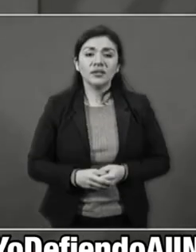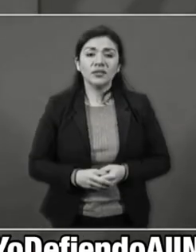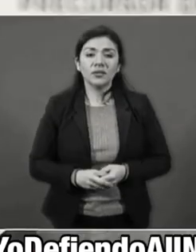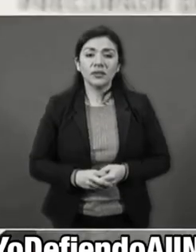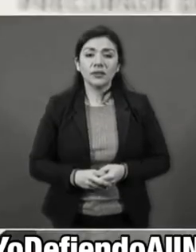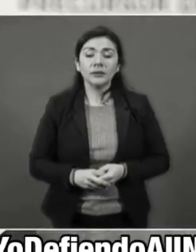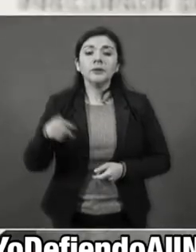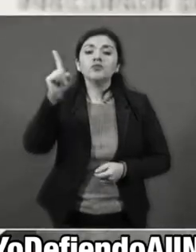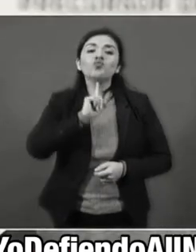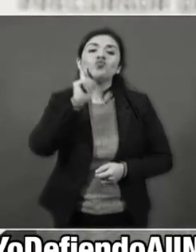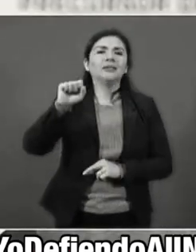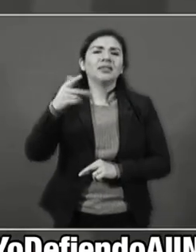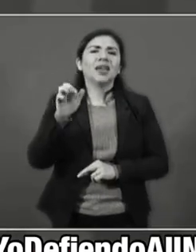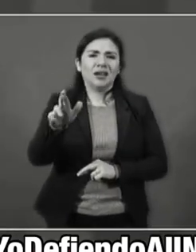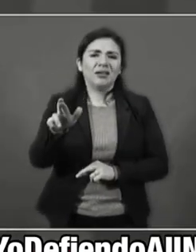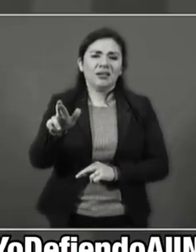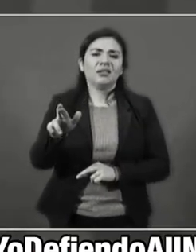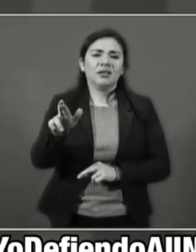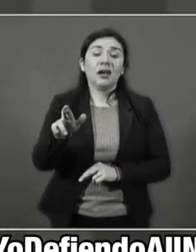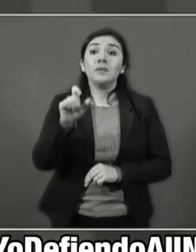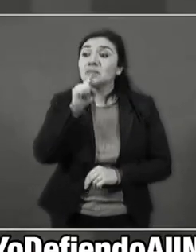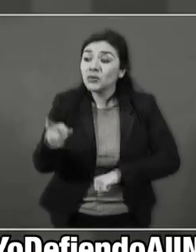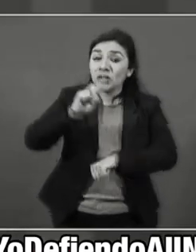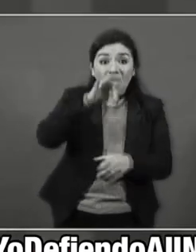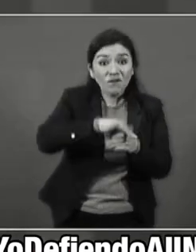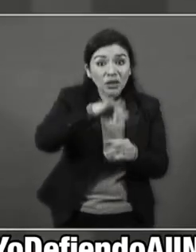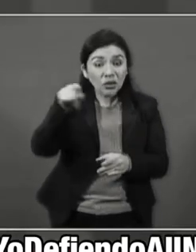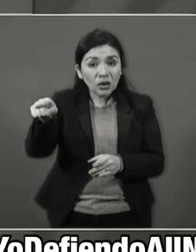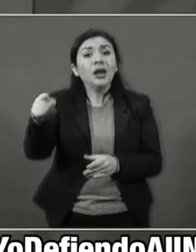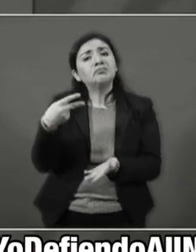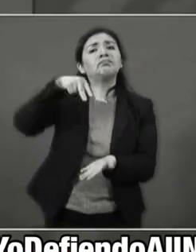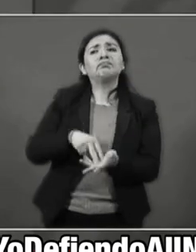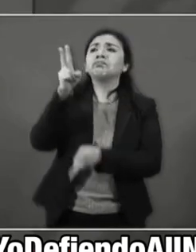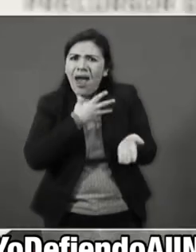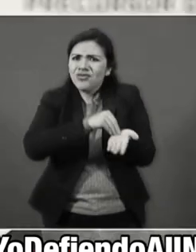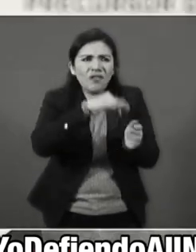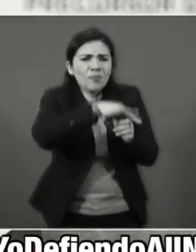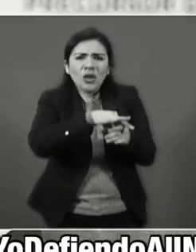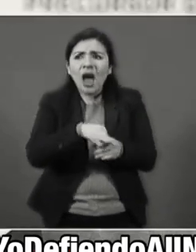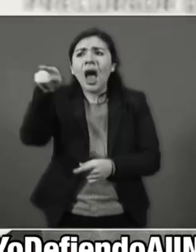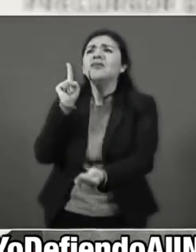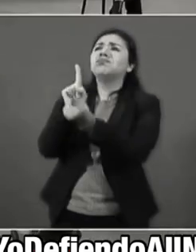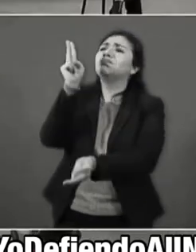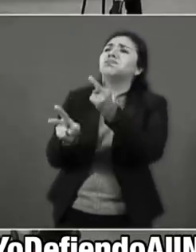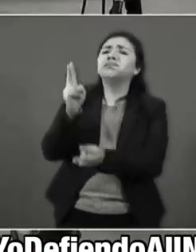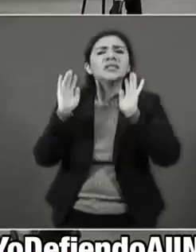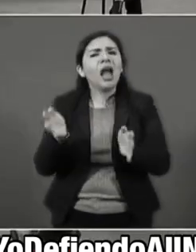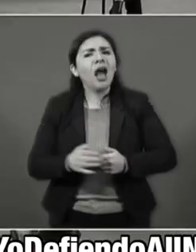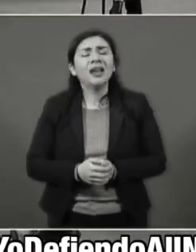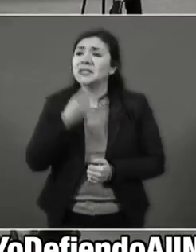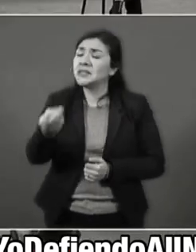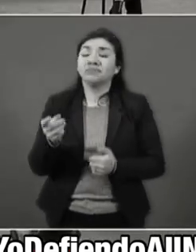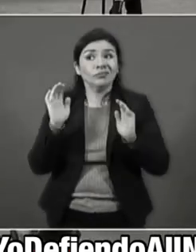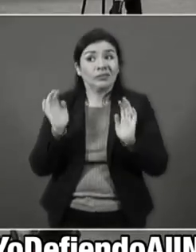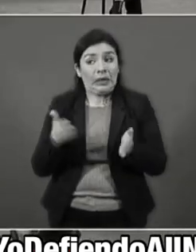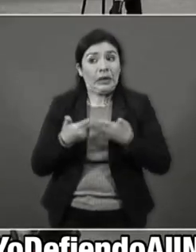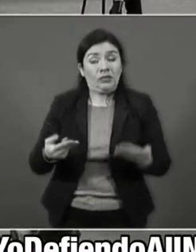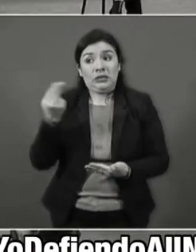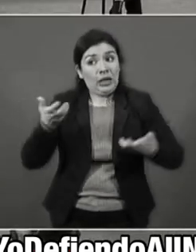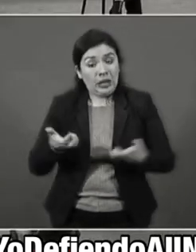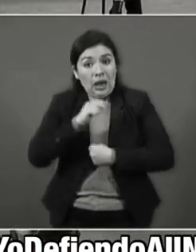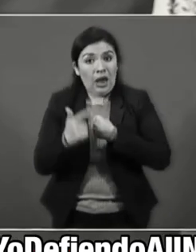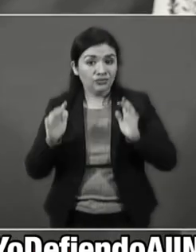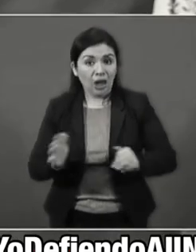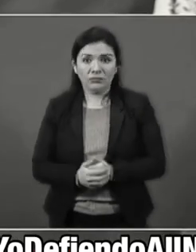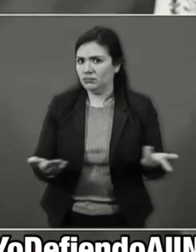pruebas. La maestra de Alvester, el día de la elección, me estaba hablando con el gobernador, diciéndole, ya es hora de actuar.